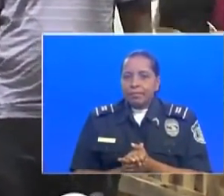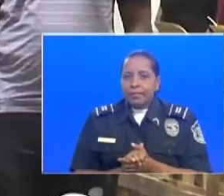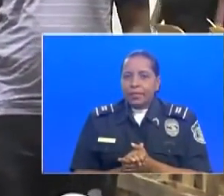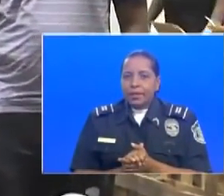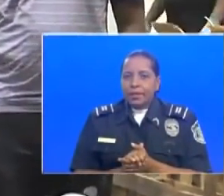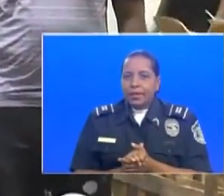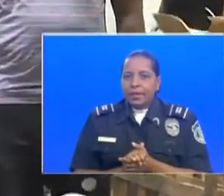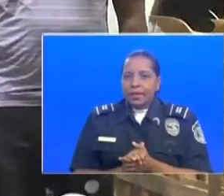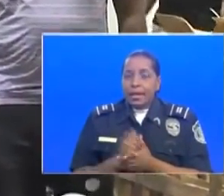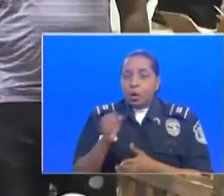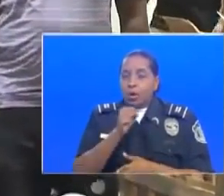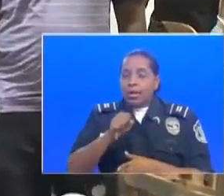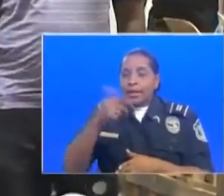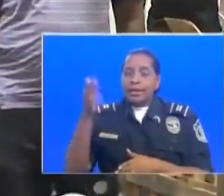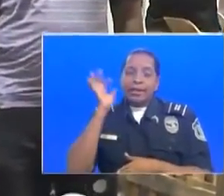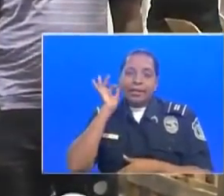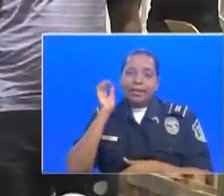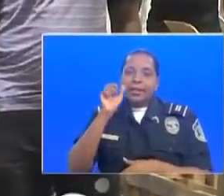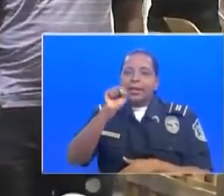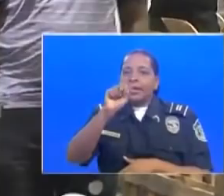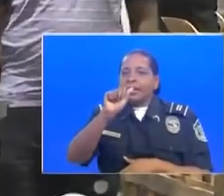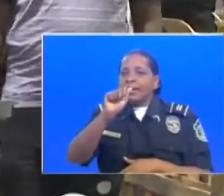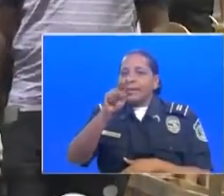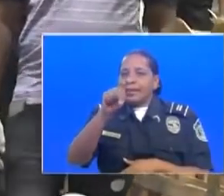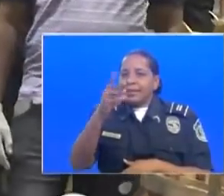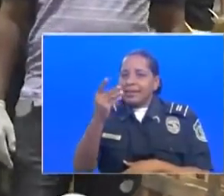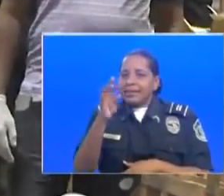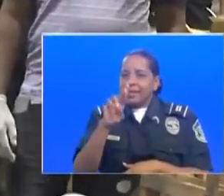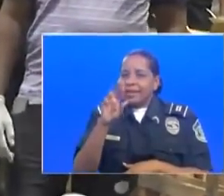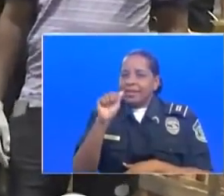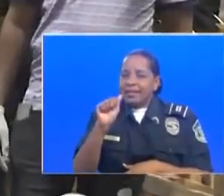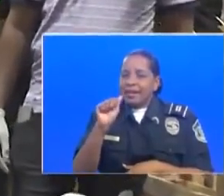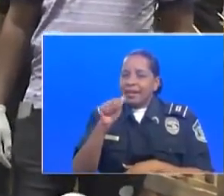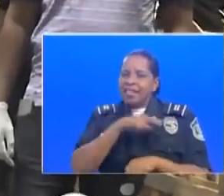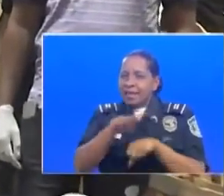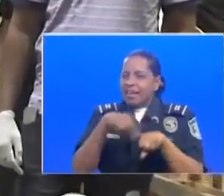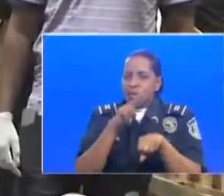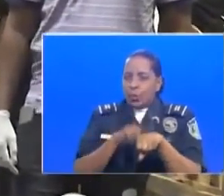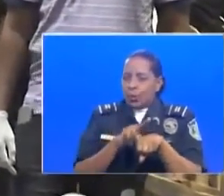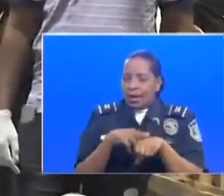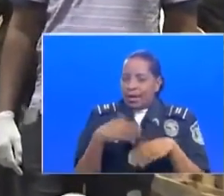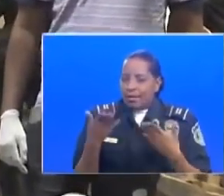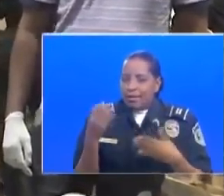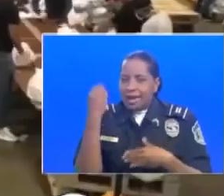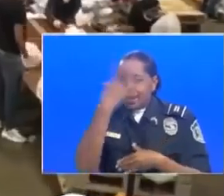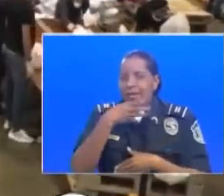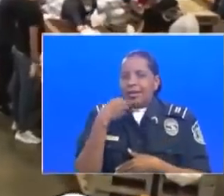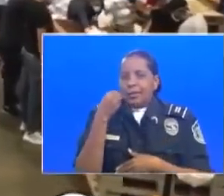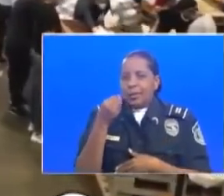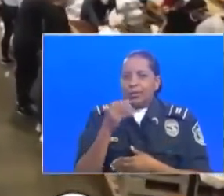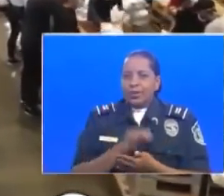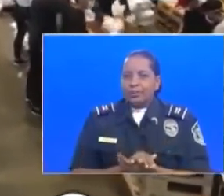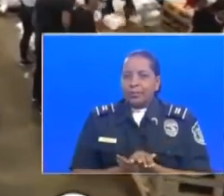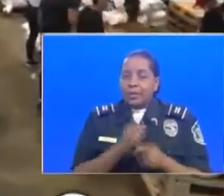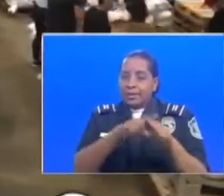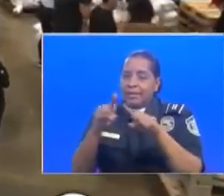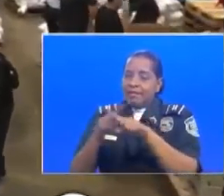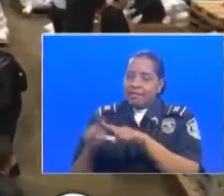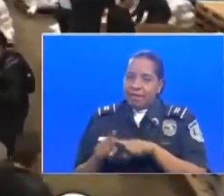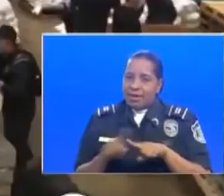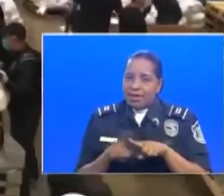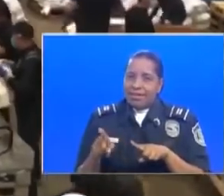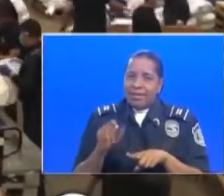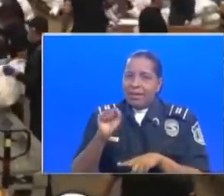Sandra Sandoval, que la vemos al natural a esta hora de la tarde. Sí, al natural. Ustedes van a ver hermosa, porque tú haces la diferencia también.